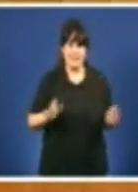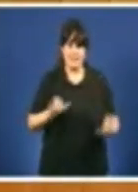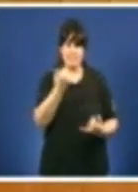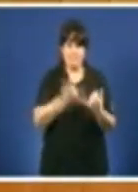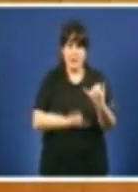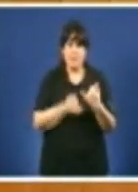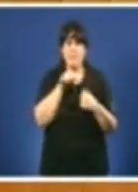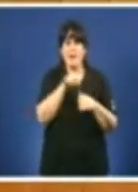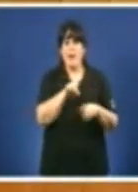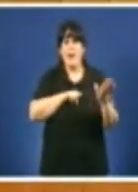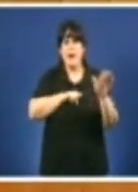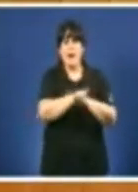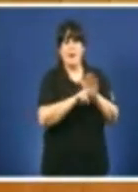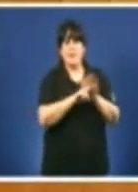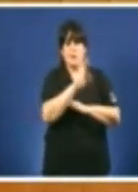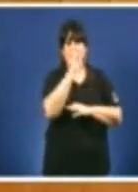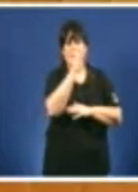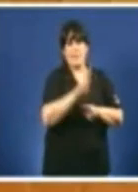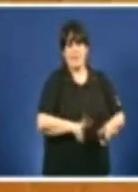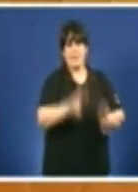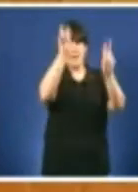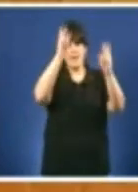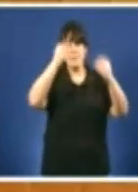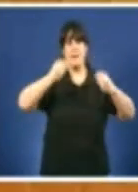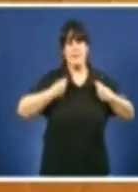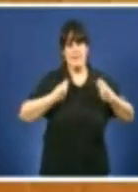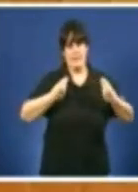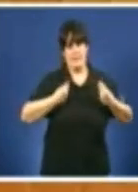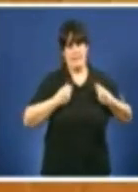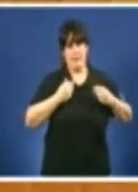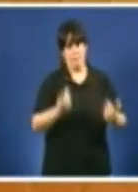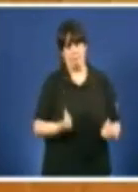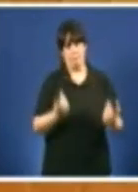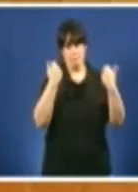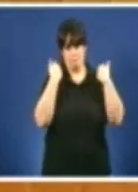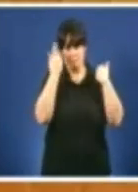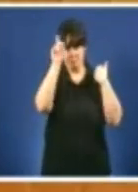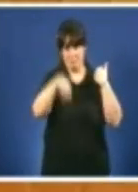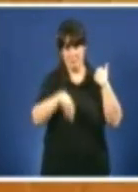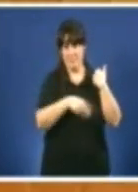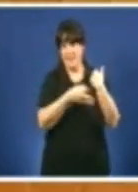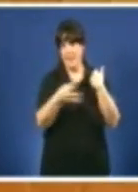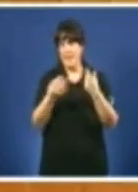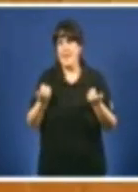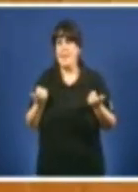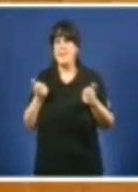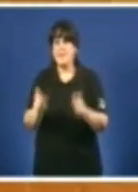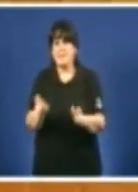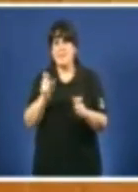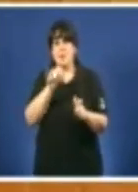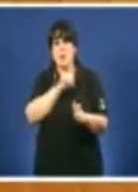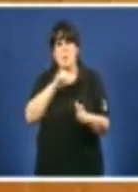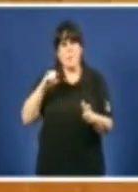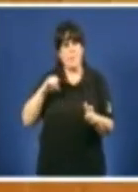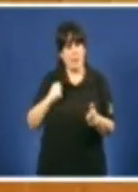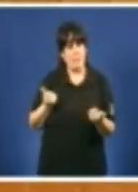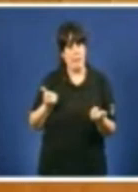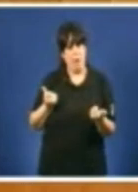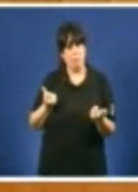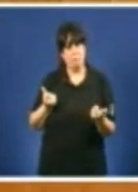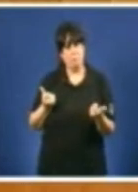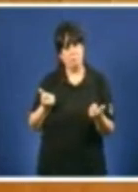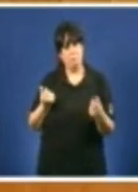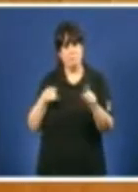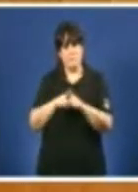xección direta dos servicios sanitarios O sector privado con ánimo de lucro ten sido o principal beneficiario desta situación